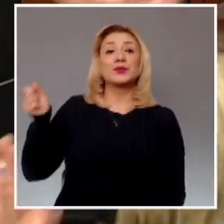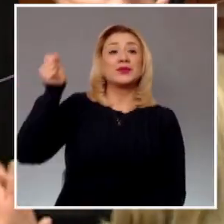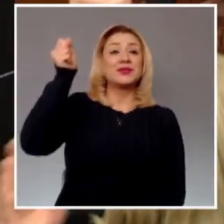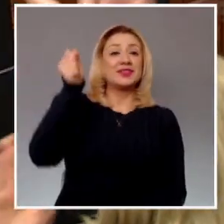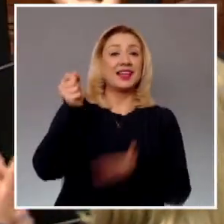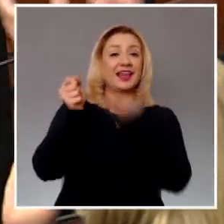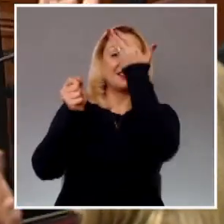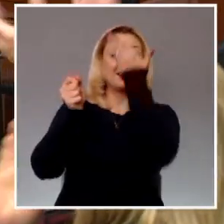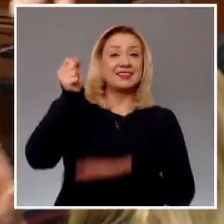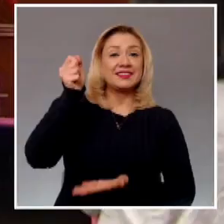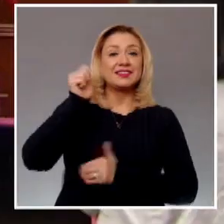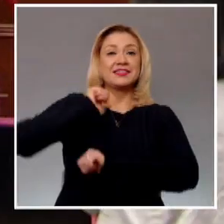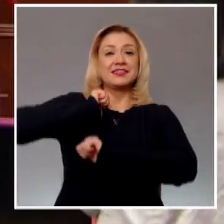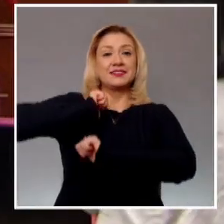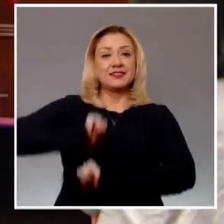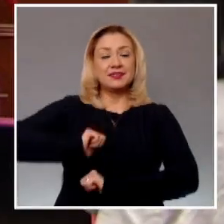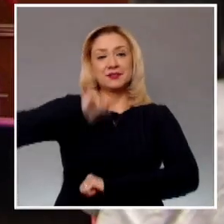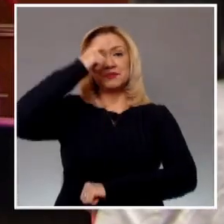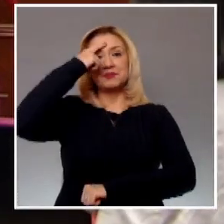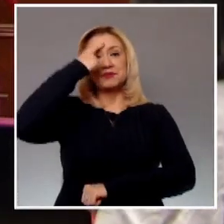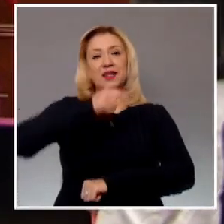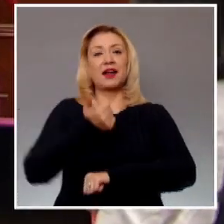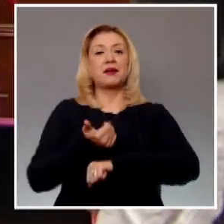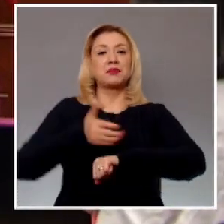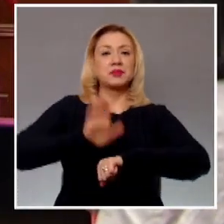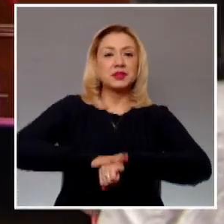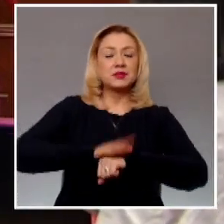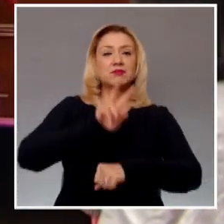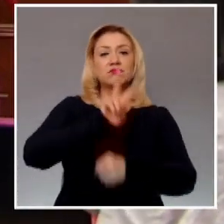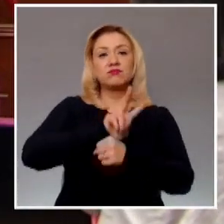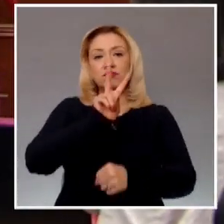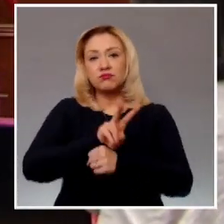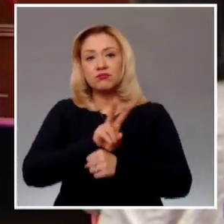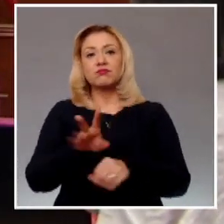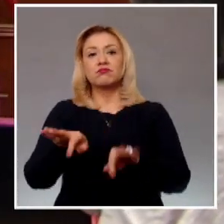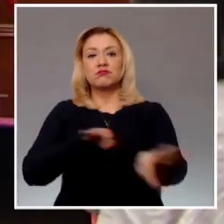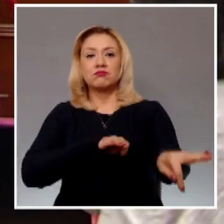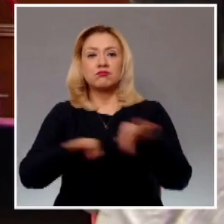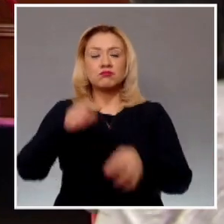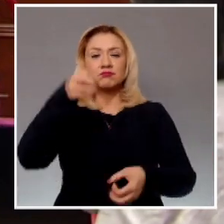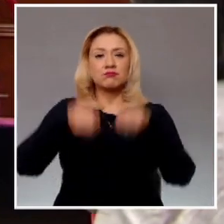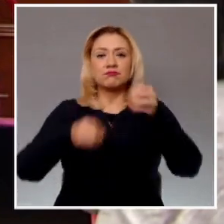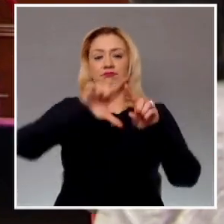de la Administración, Control y Vigilancia del Poder Judicial de la Federación.